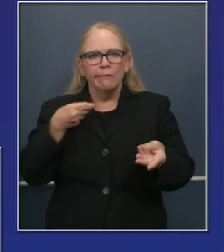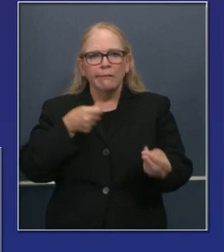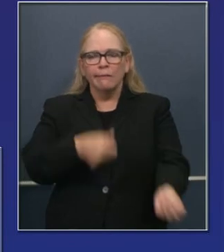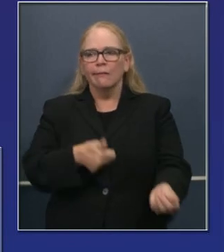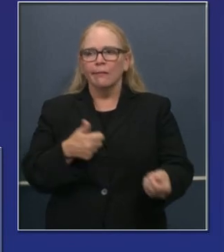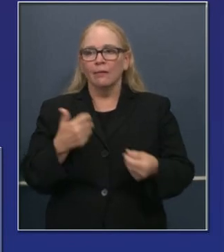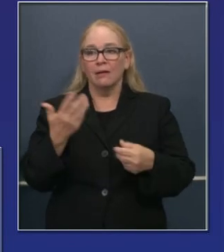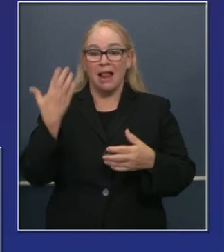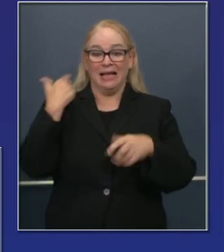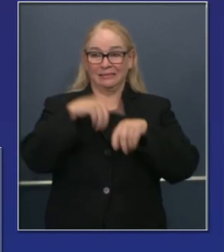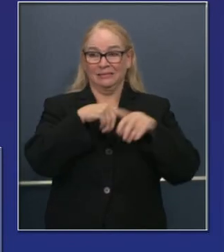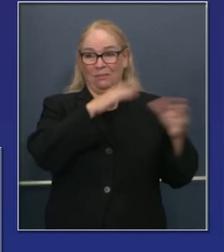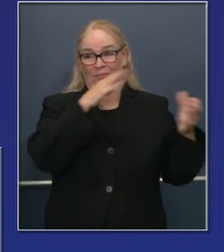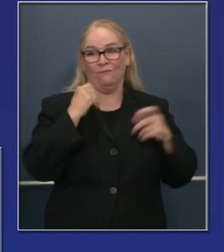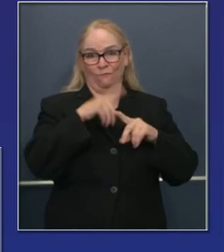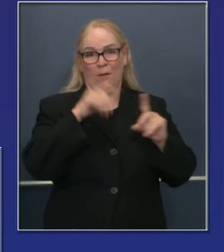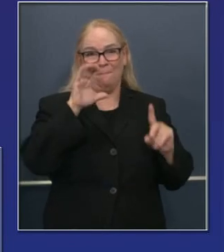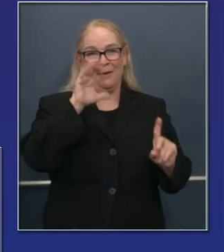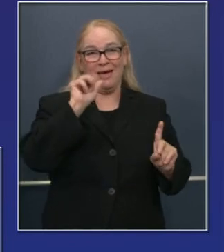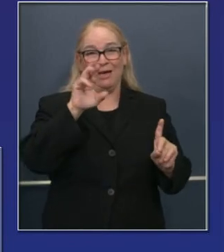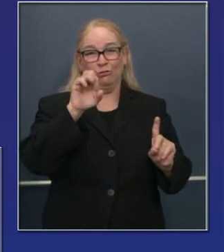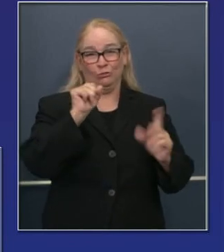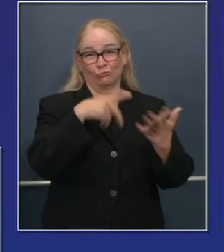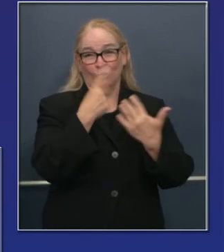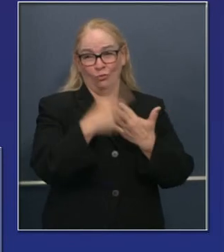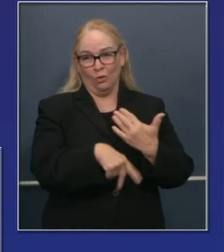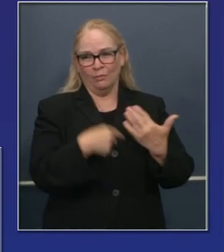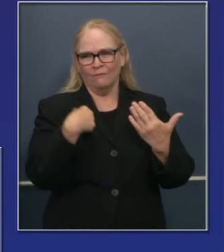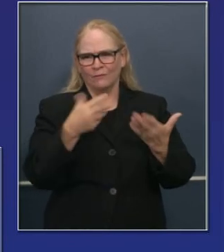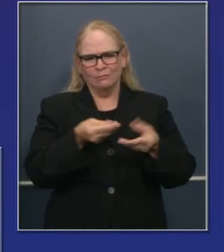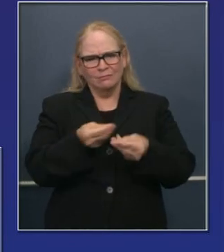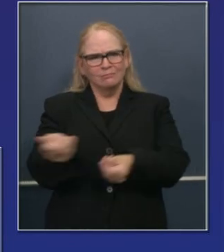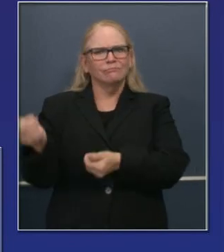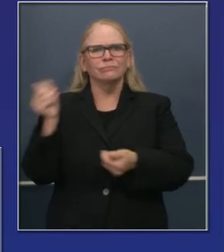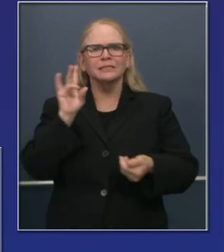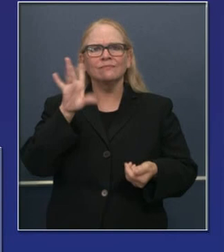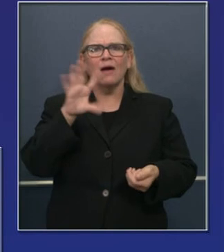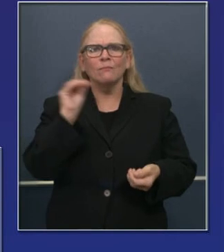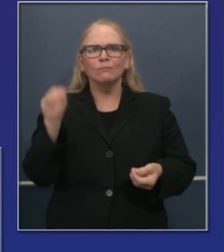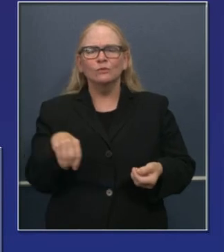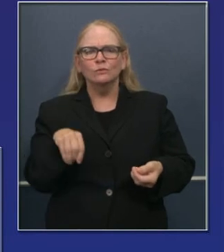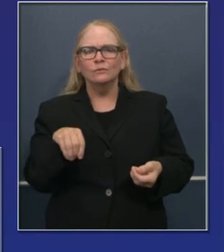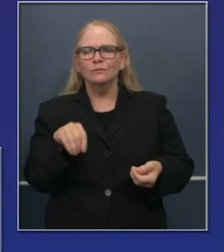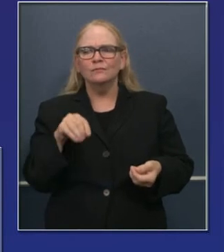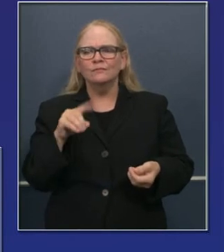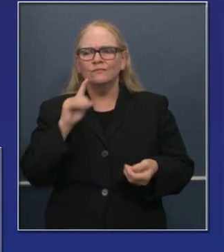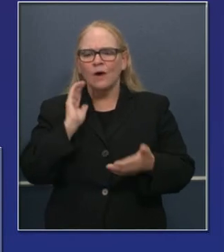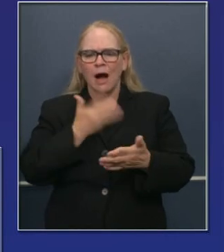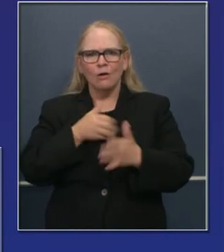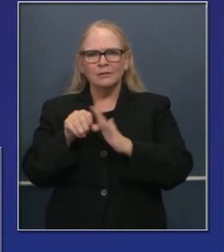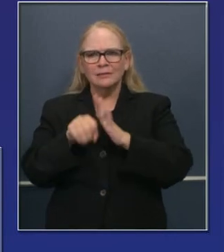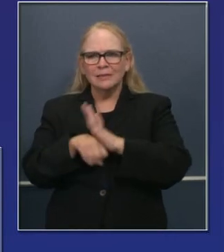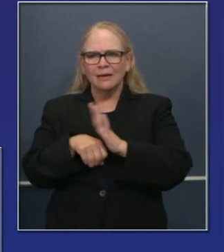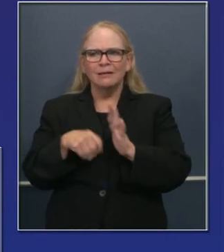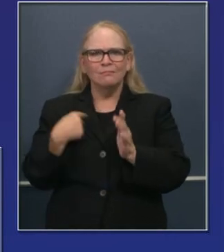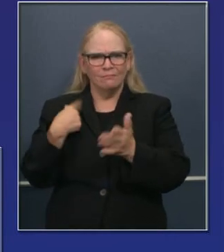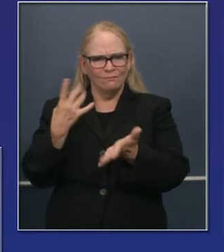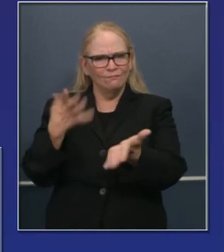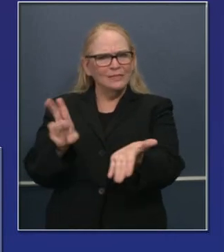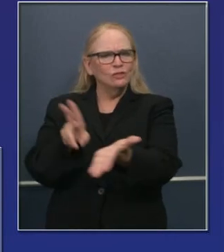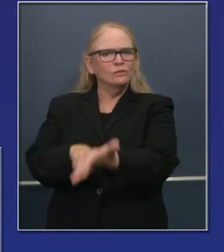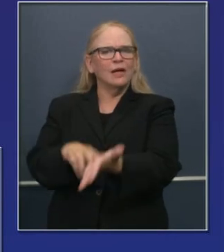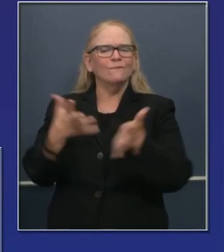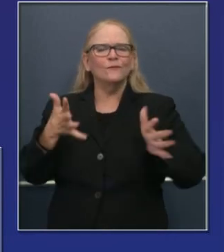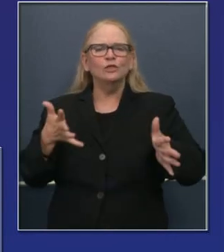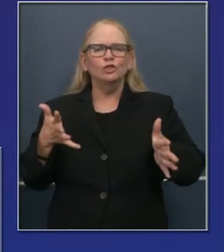fondeo de CARES Act, de acuerdo con la ley de presupuestos que acabo de firmar. Como estado, recibimos poco